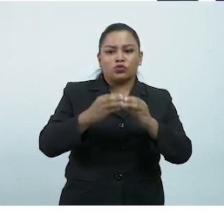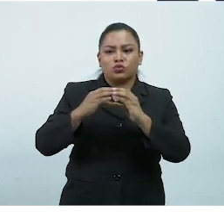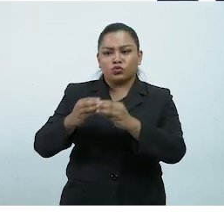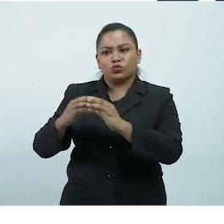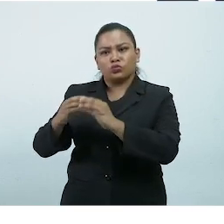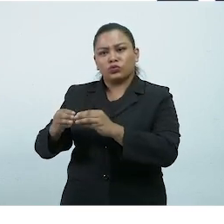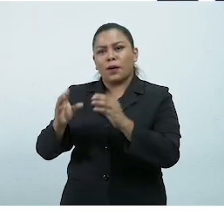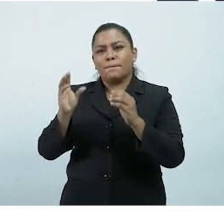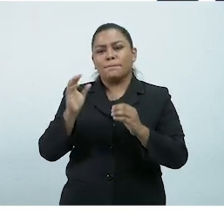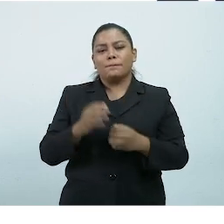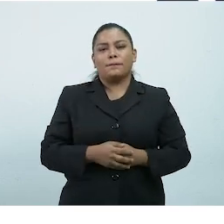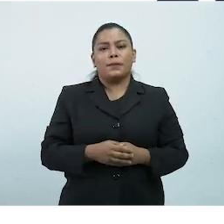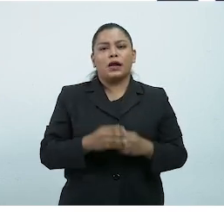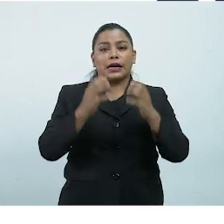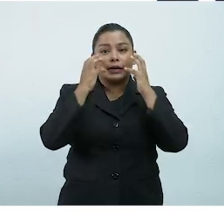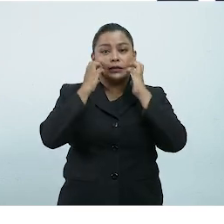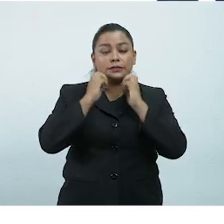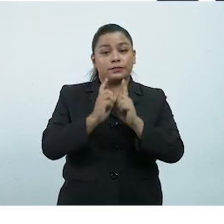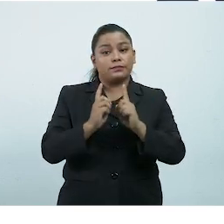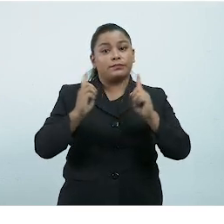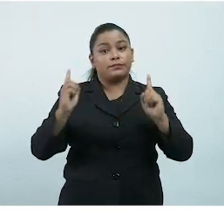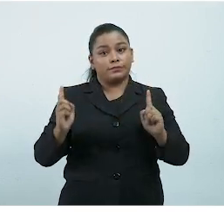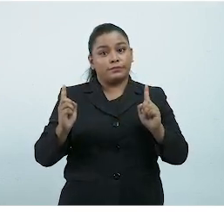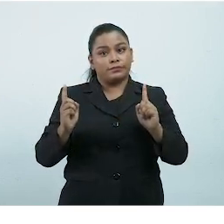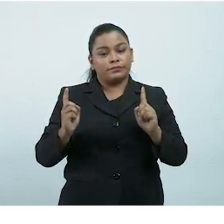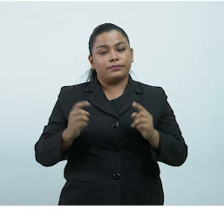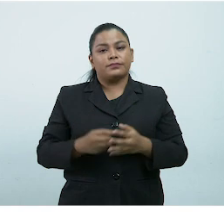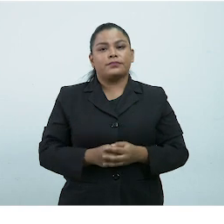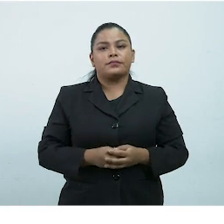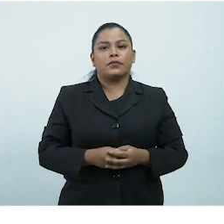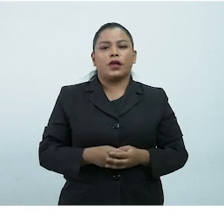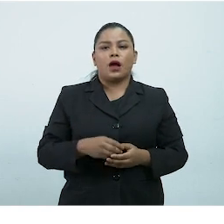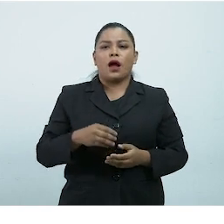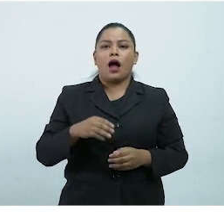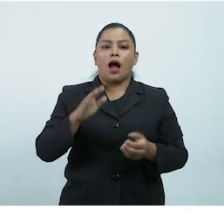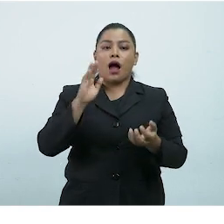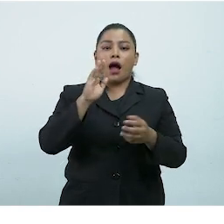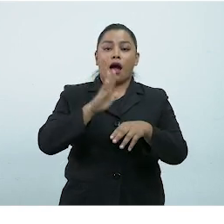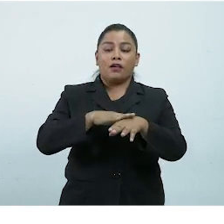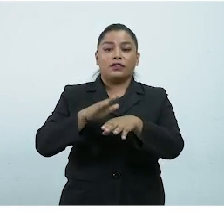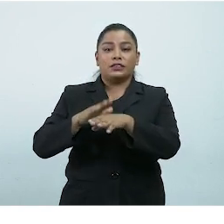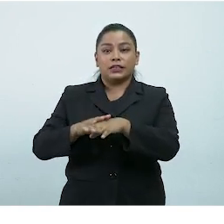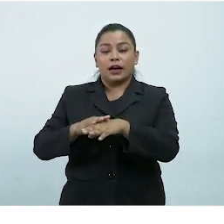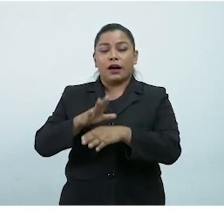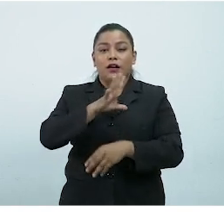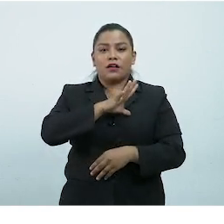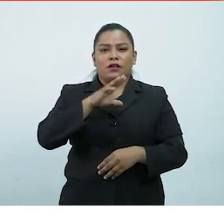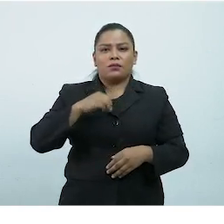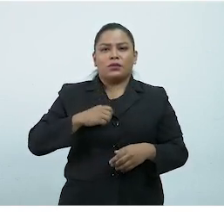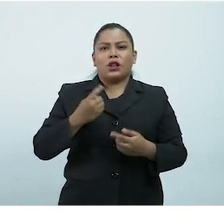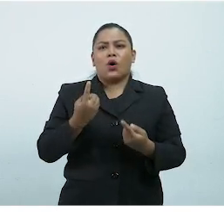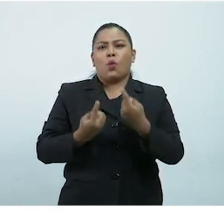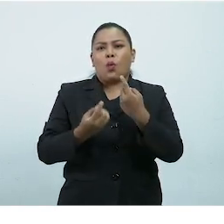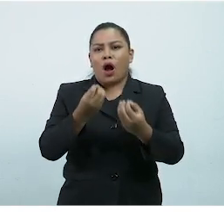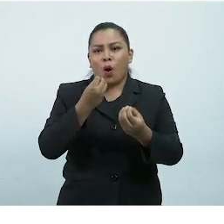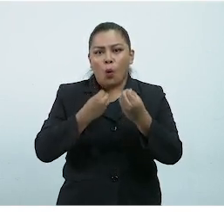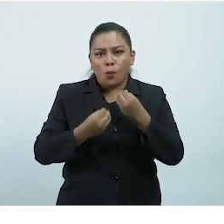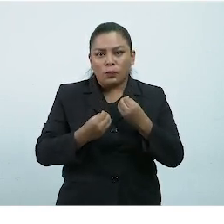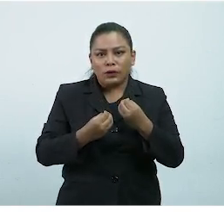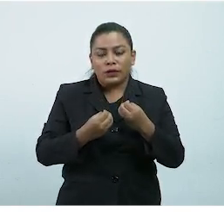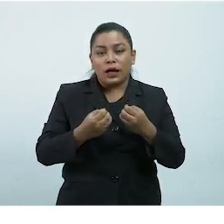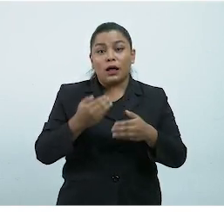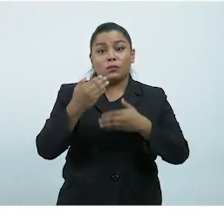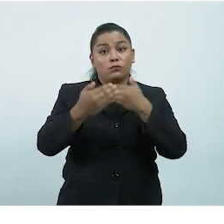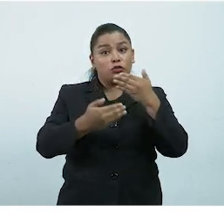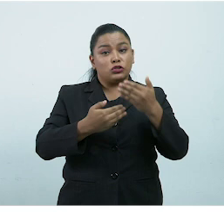Para garantizar el distanciamiento Orientar a la familia sobre el tipo de alimentación Las medidas de bioseguridad